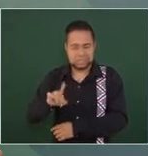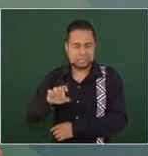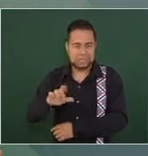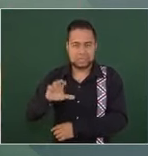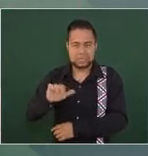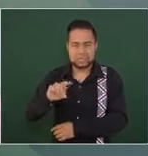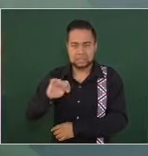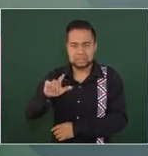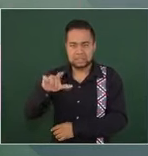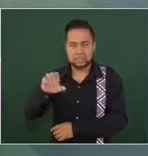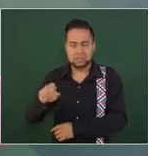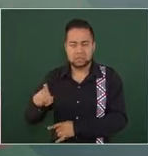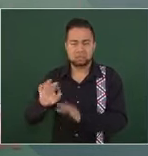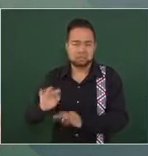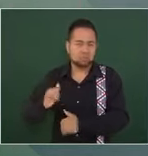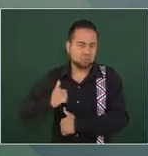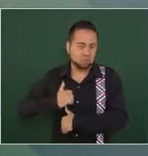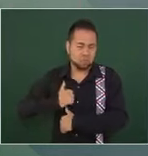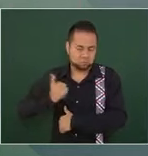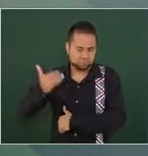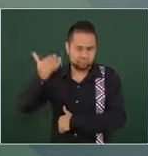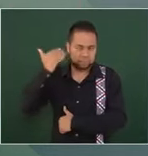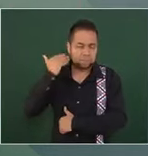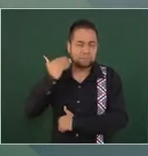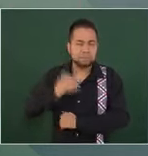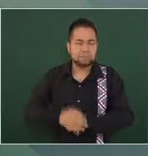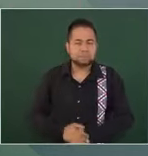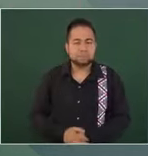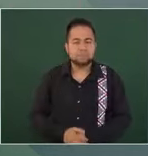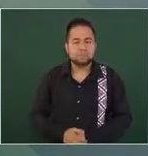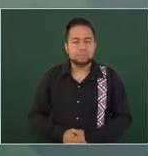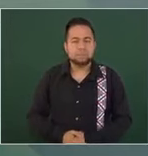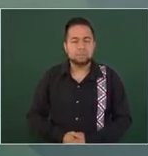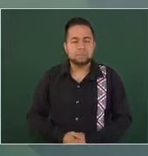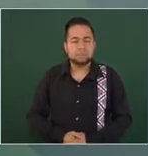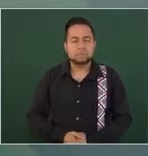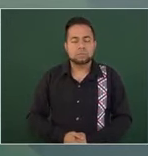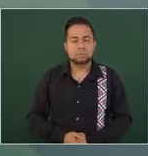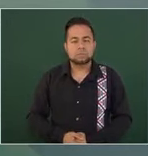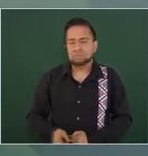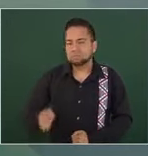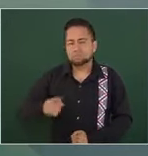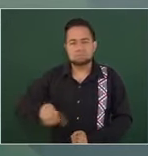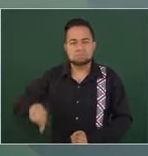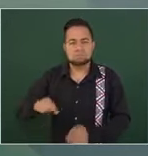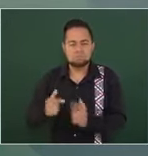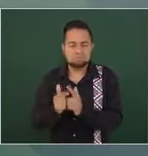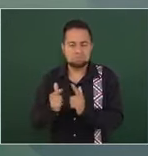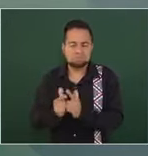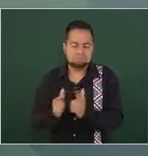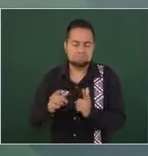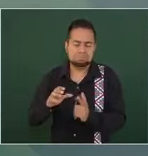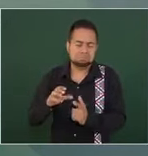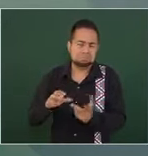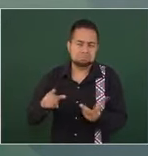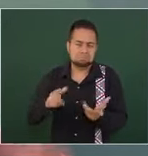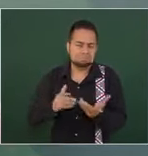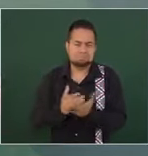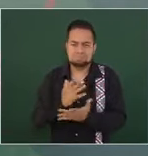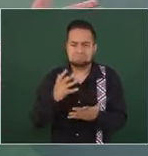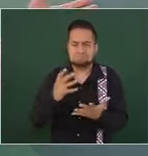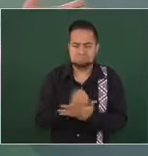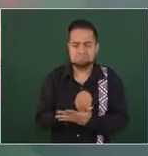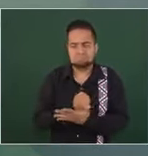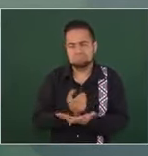queda soldado de los conquistadores que